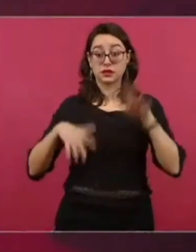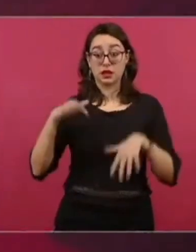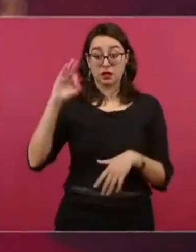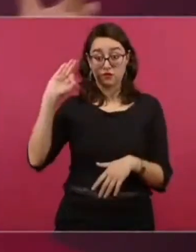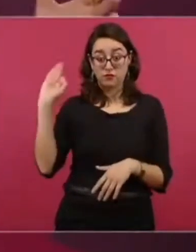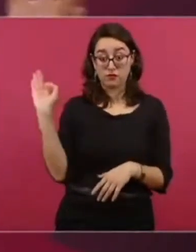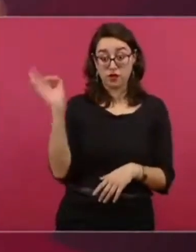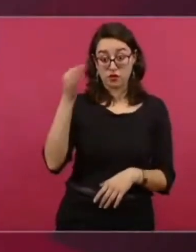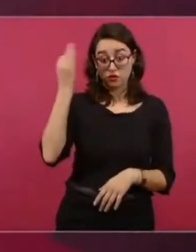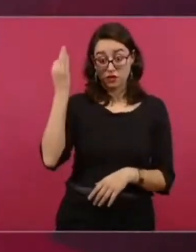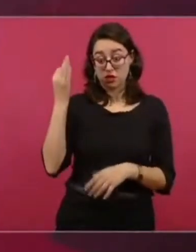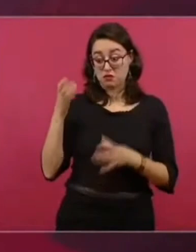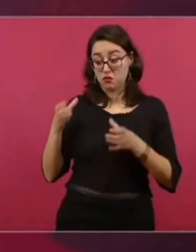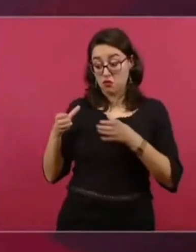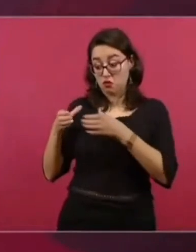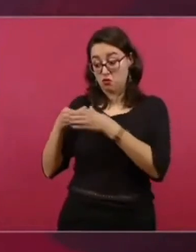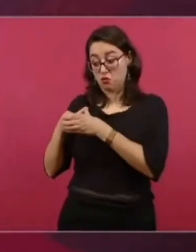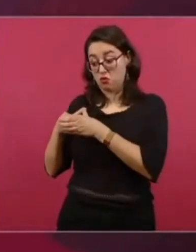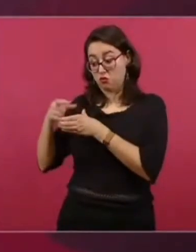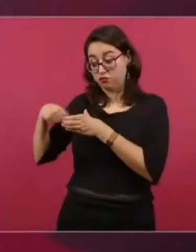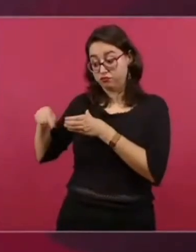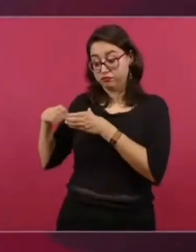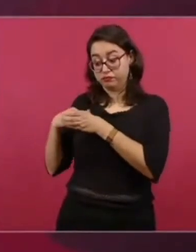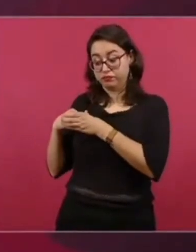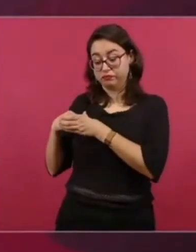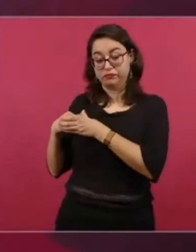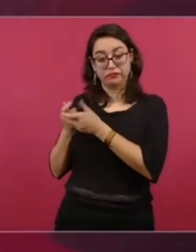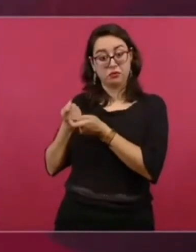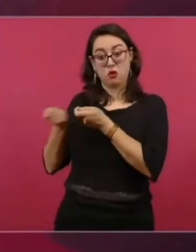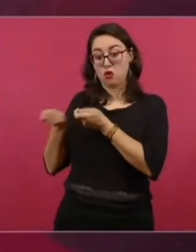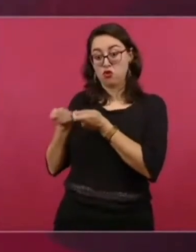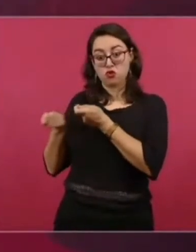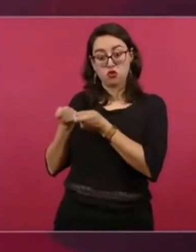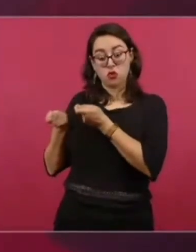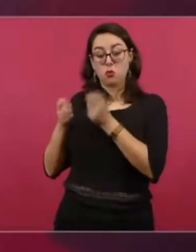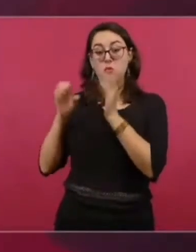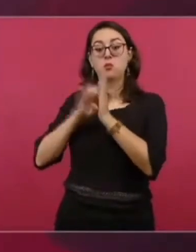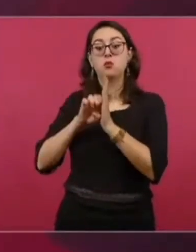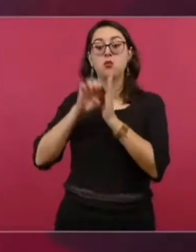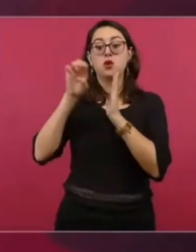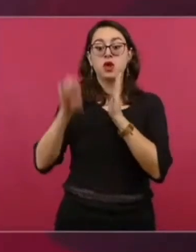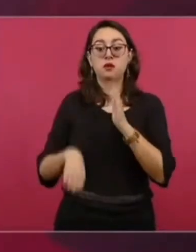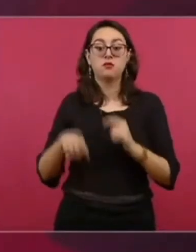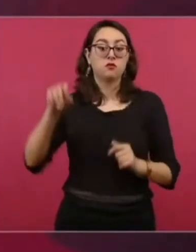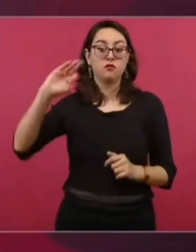sectas dominan el caso de economía.